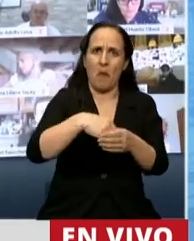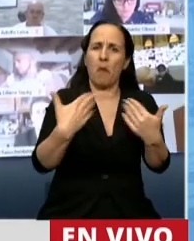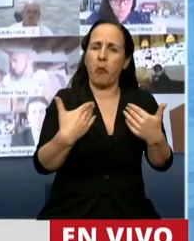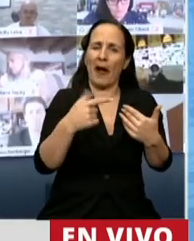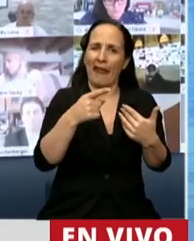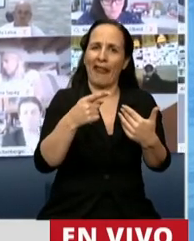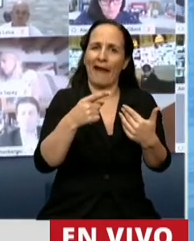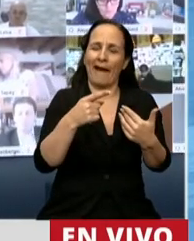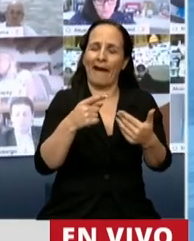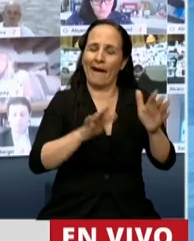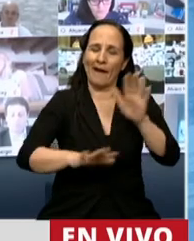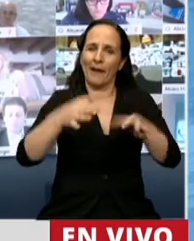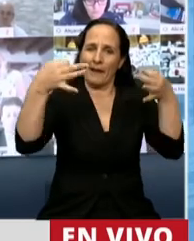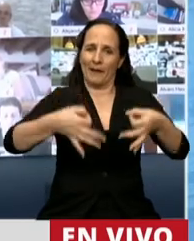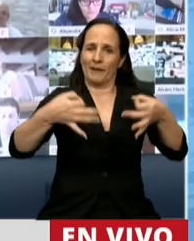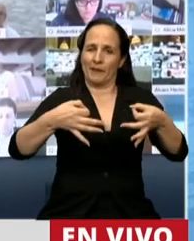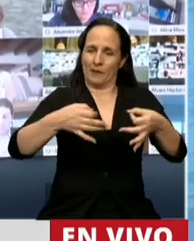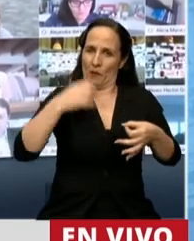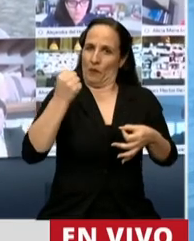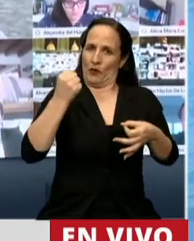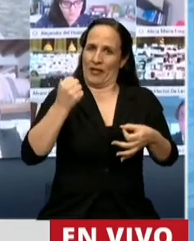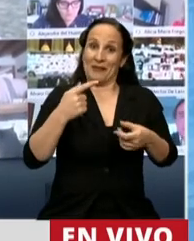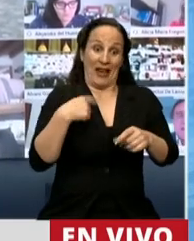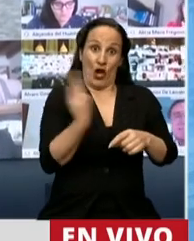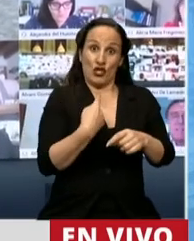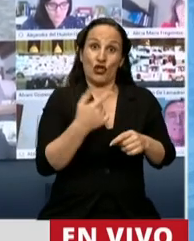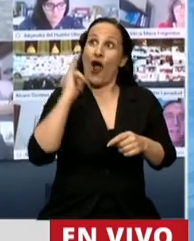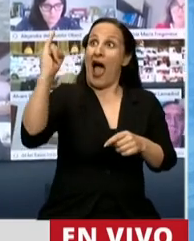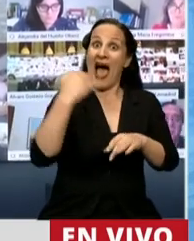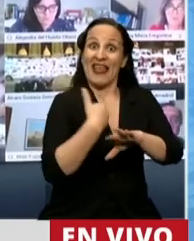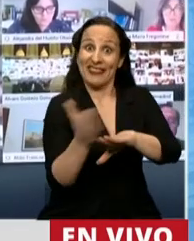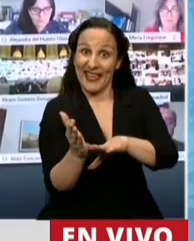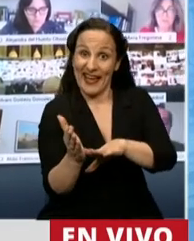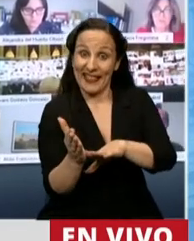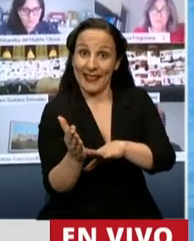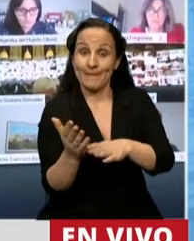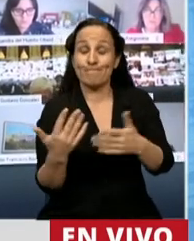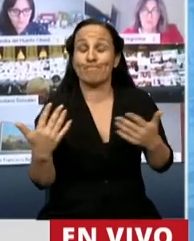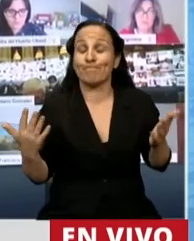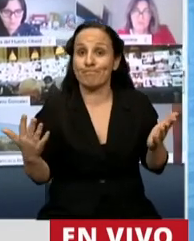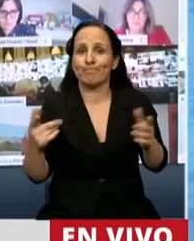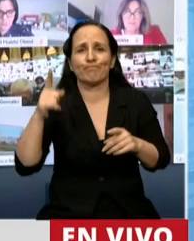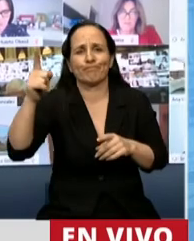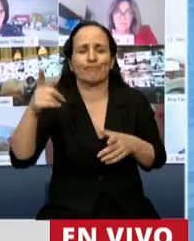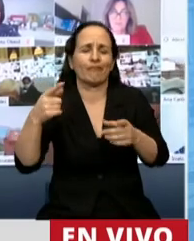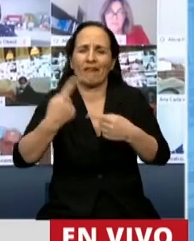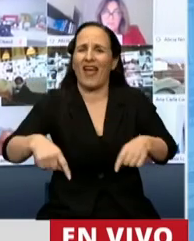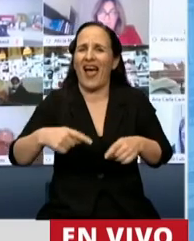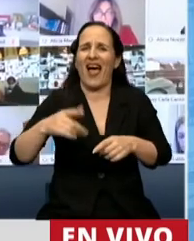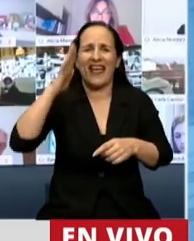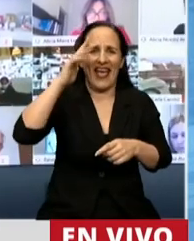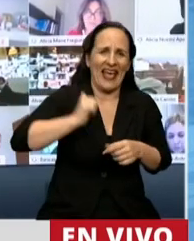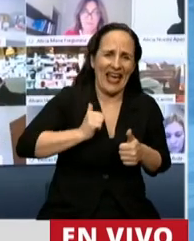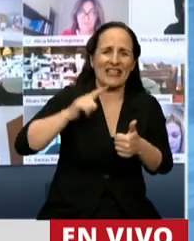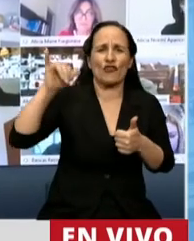relevante dentro de esos ejercicios. El llegar tarde significa que por ahí los integrantes de la Fuerza Aérea, de la Marina o